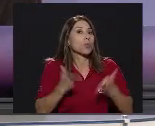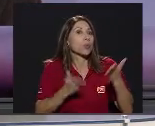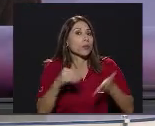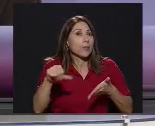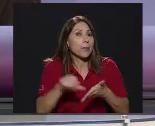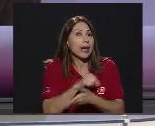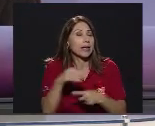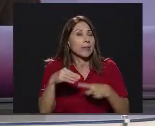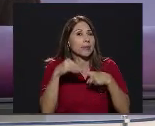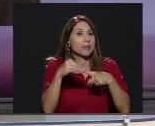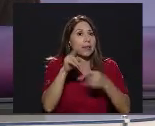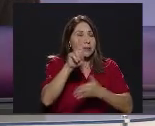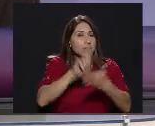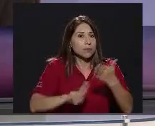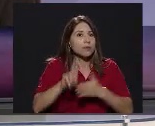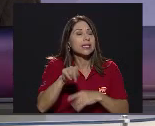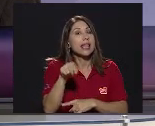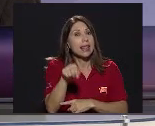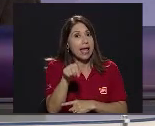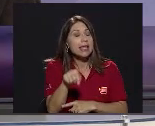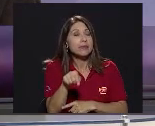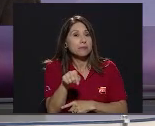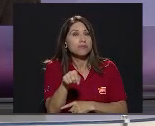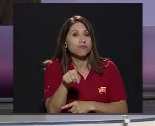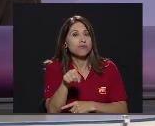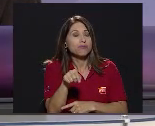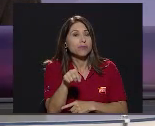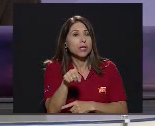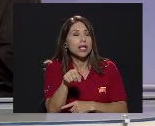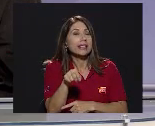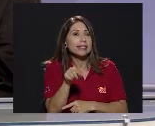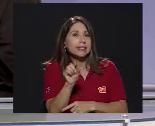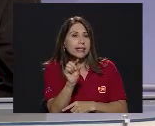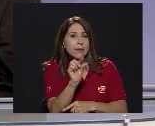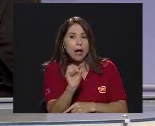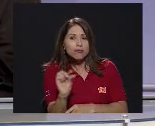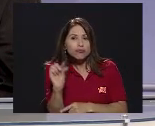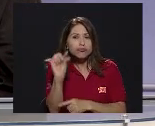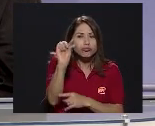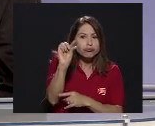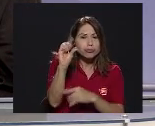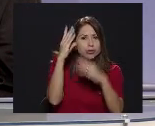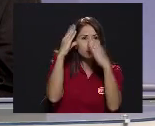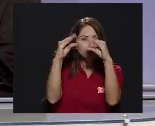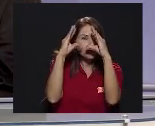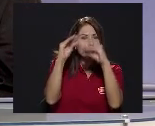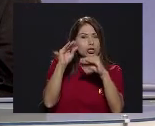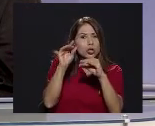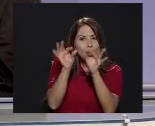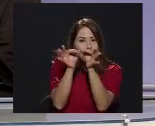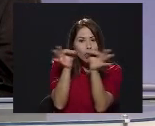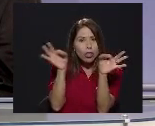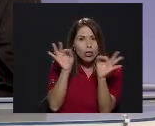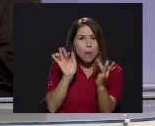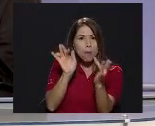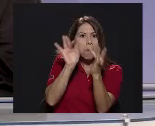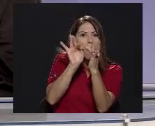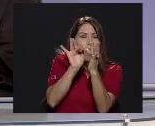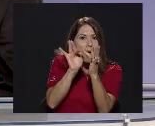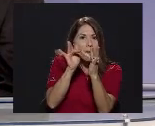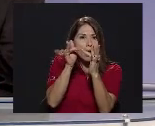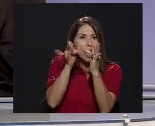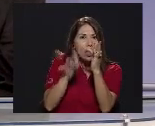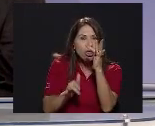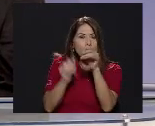página Principal de la universidad Se va A poner El dato Del enlace Para la descarga